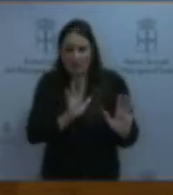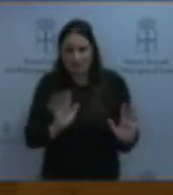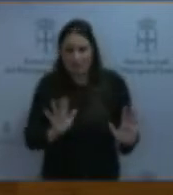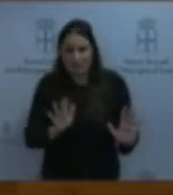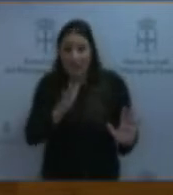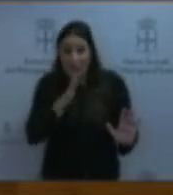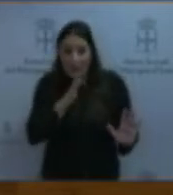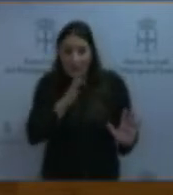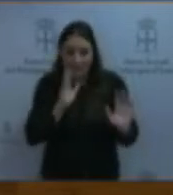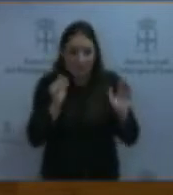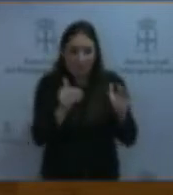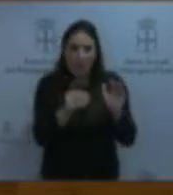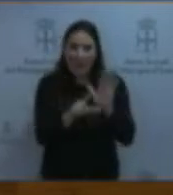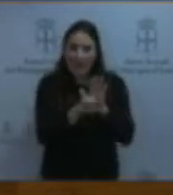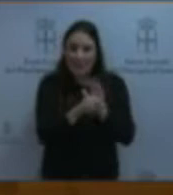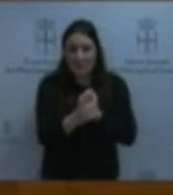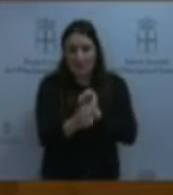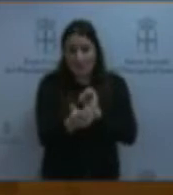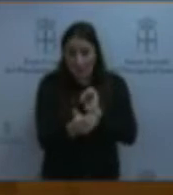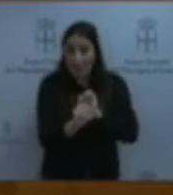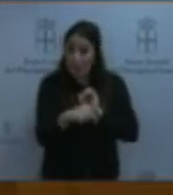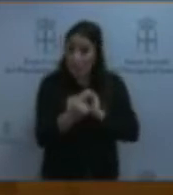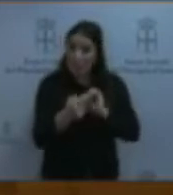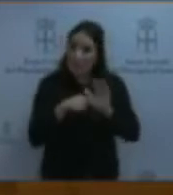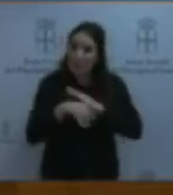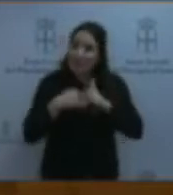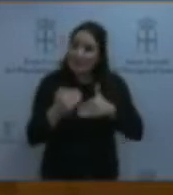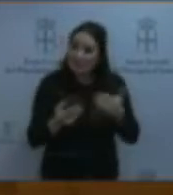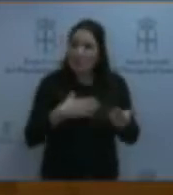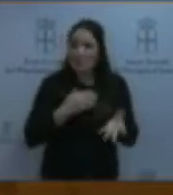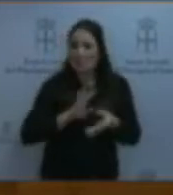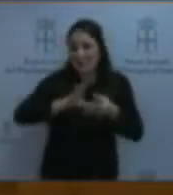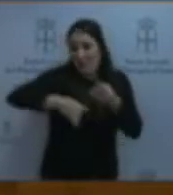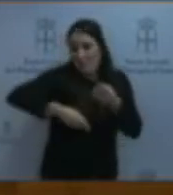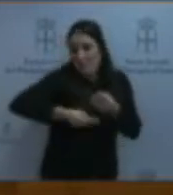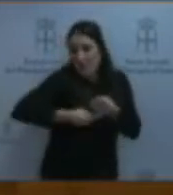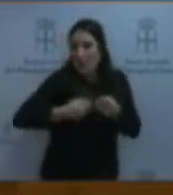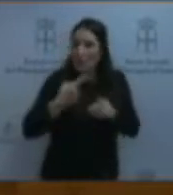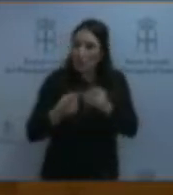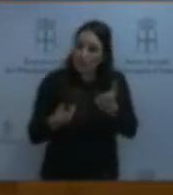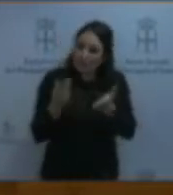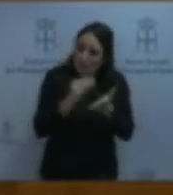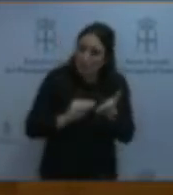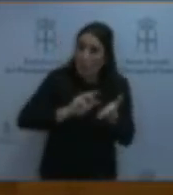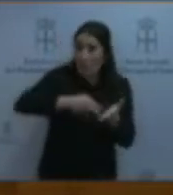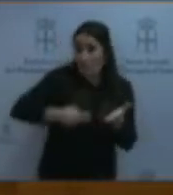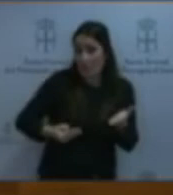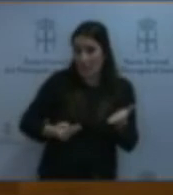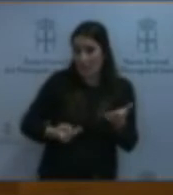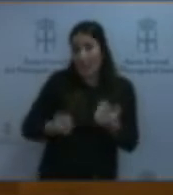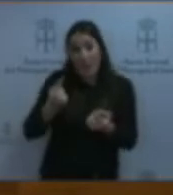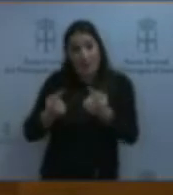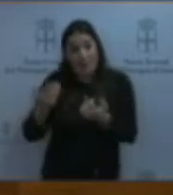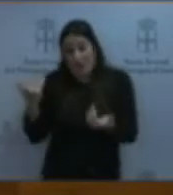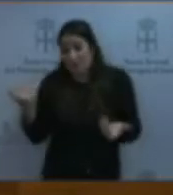ley es indiscutible Tiempo tendremos en su tramitación de enmendar, de incorporar y modificar En otras ocasiones nos hemos